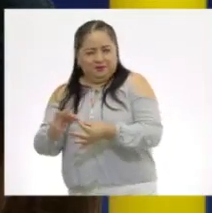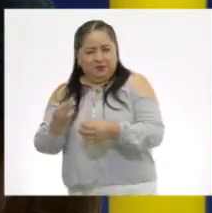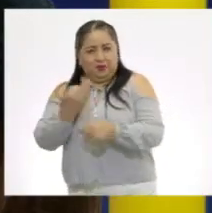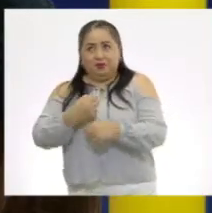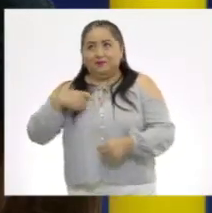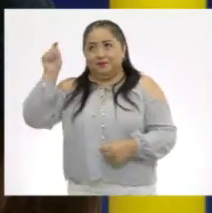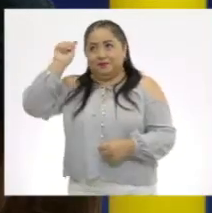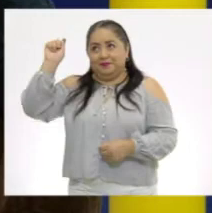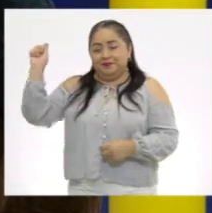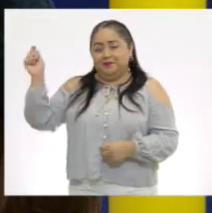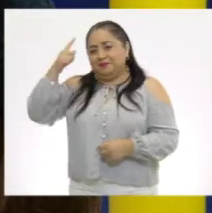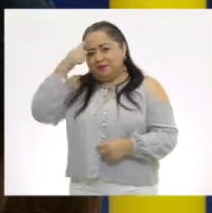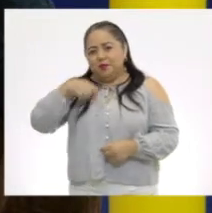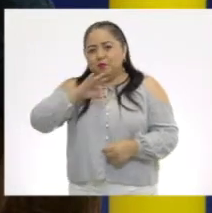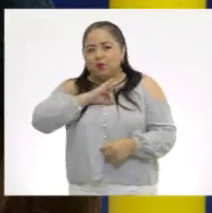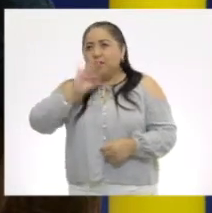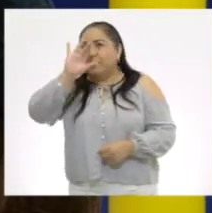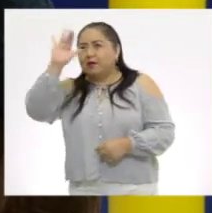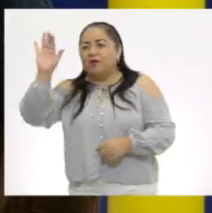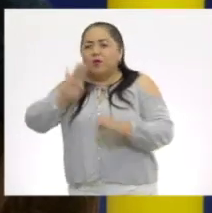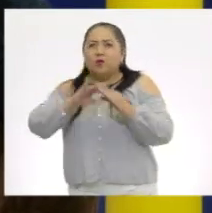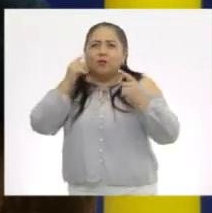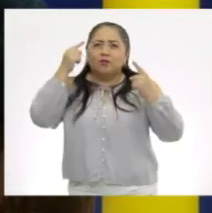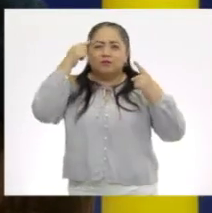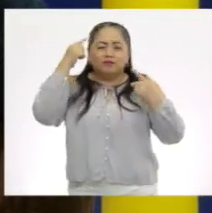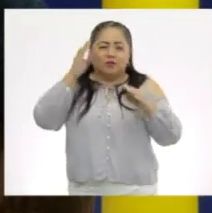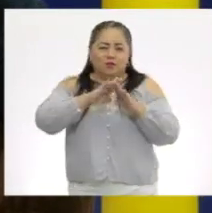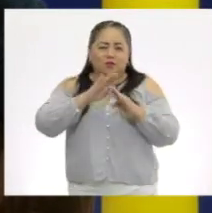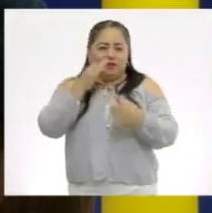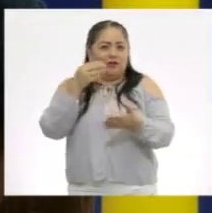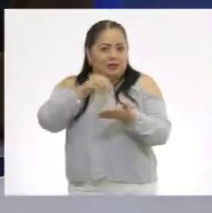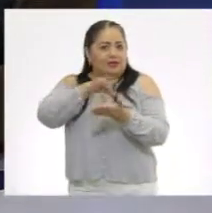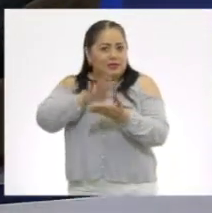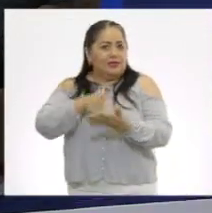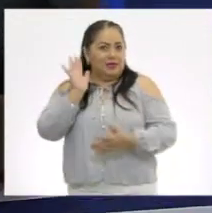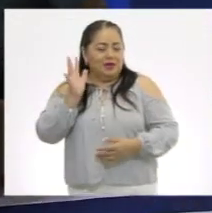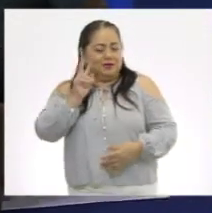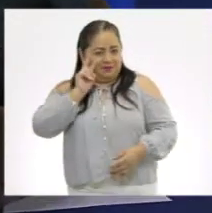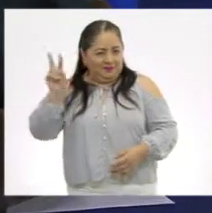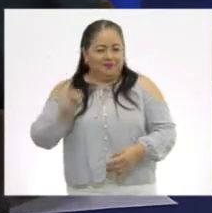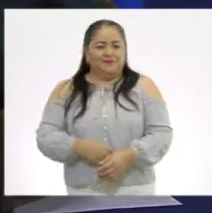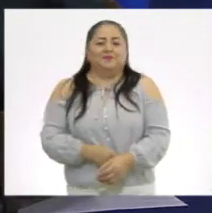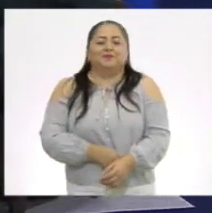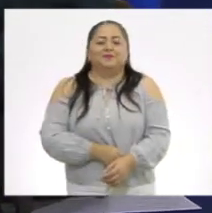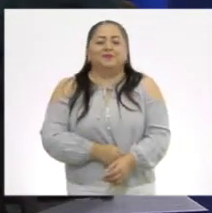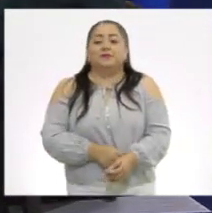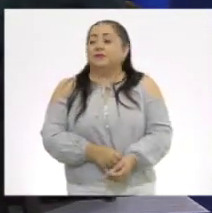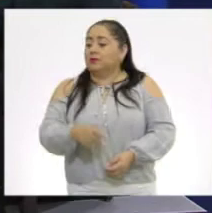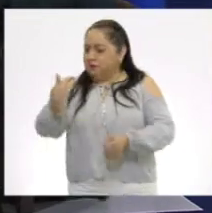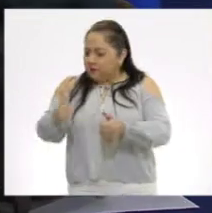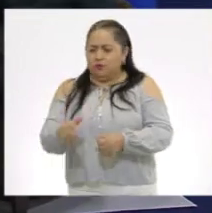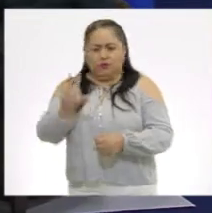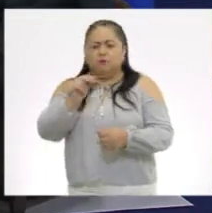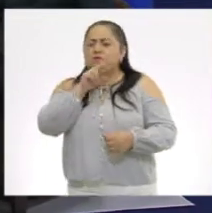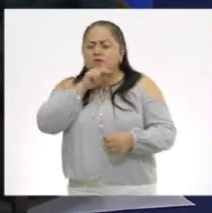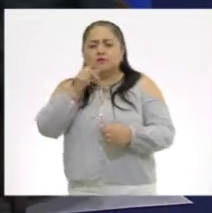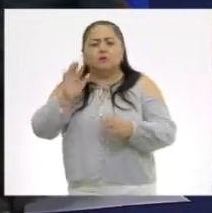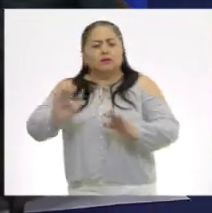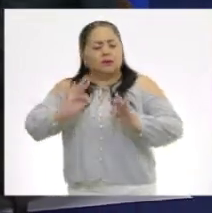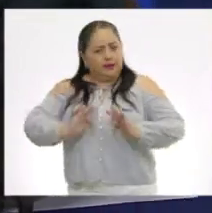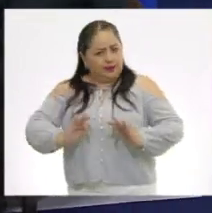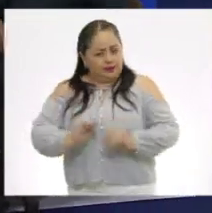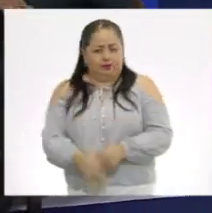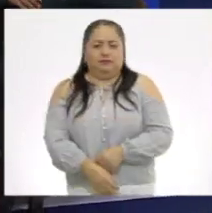pizarrón para poder leer algunas ideas que ya están escritas? ¿Vale? Espérame aquí, tú no te preocupes. Tranquilo.